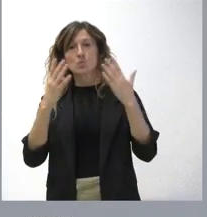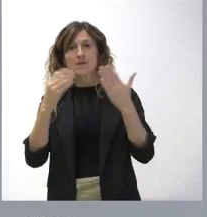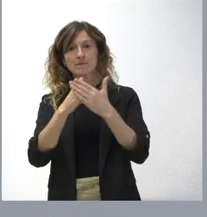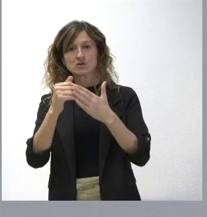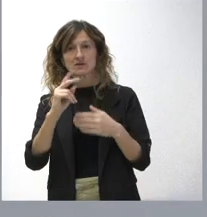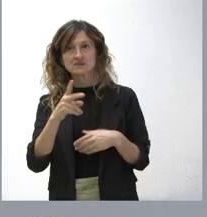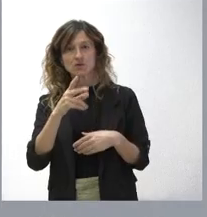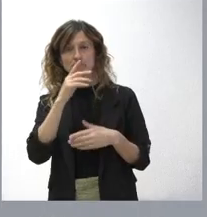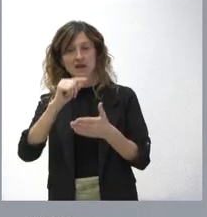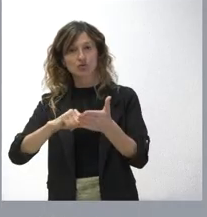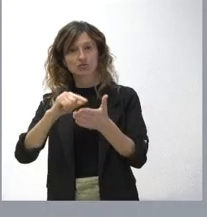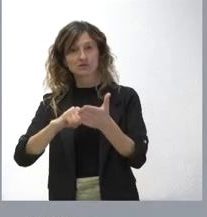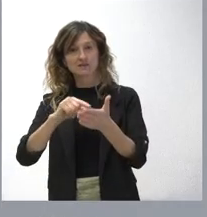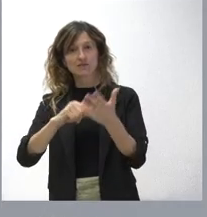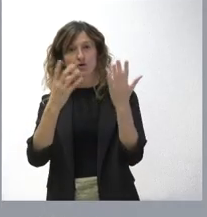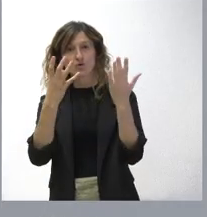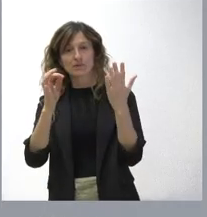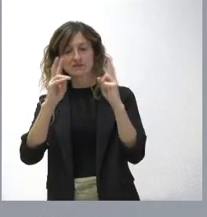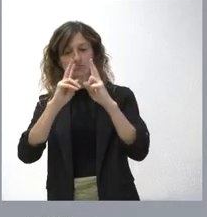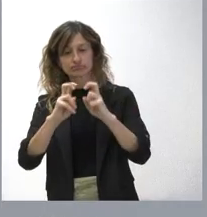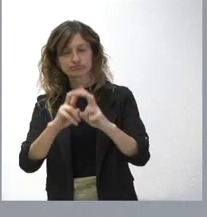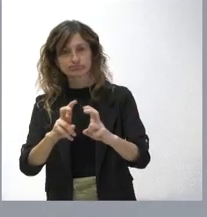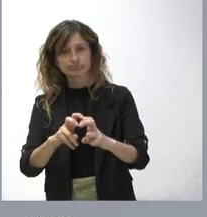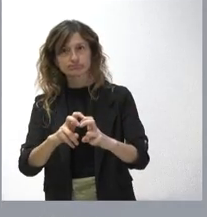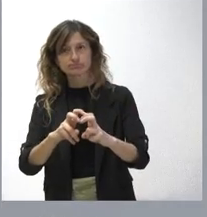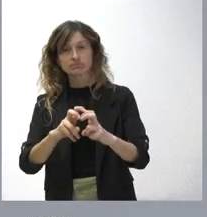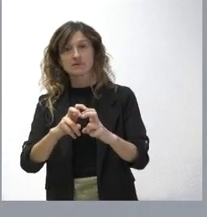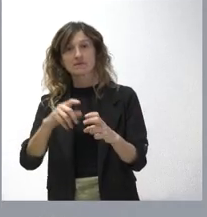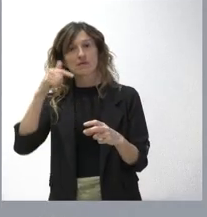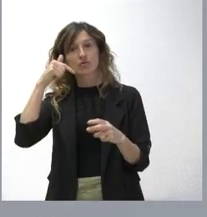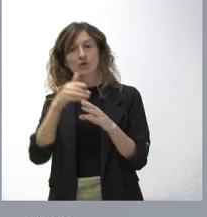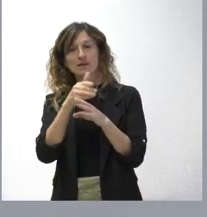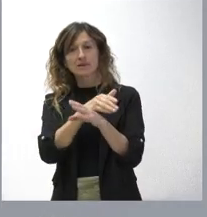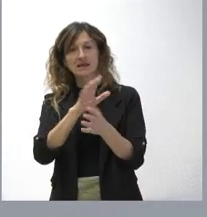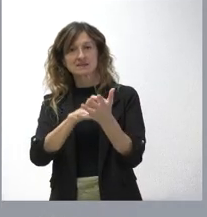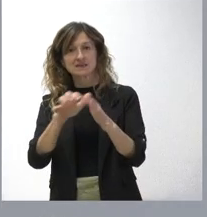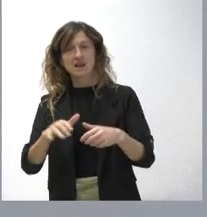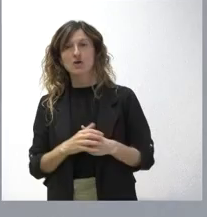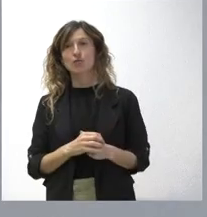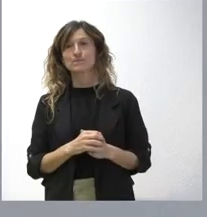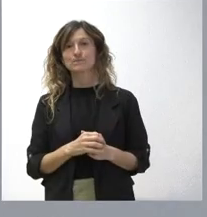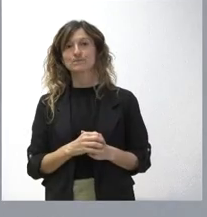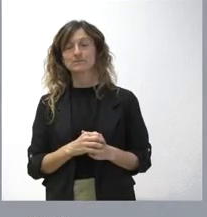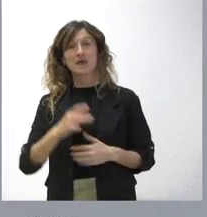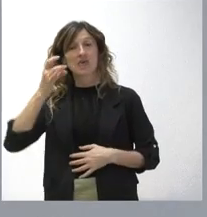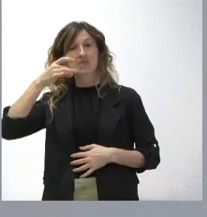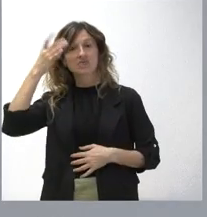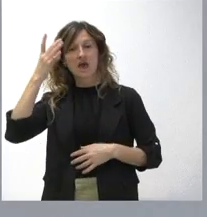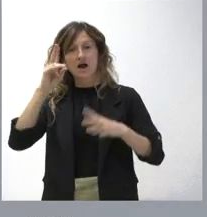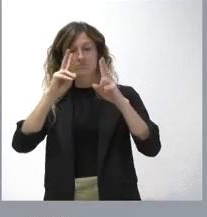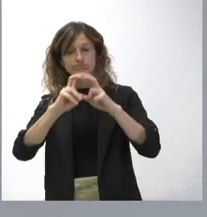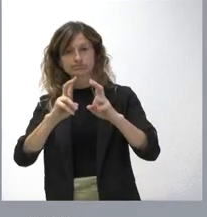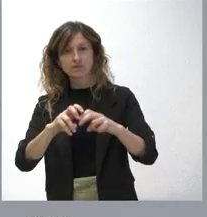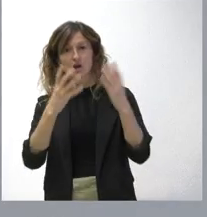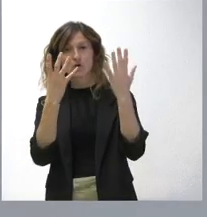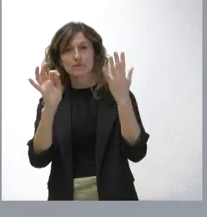euros para la contratación de 90 investigadores predoctorales en Castilla y León. Esta iniciativa de investigación de esos